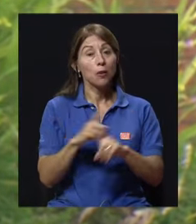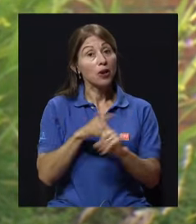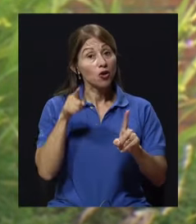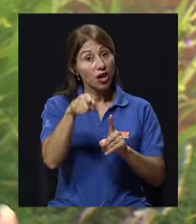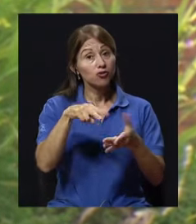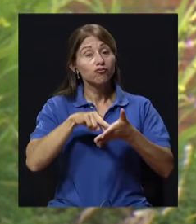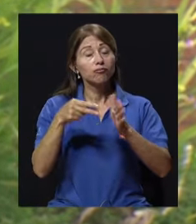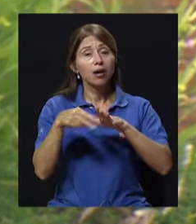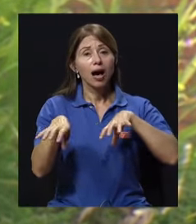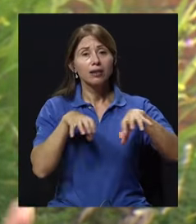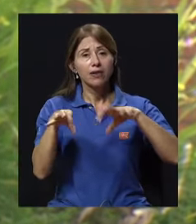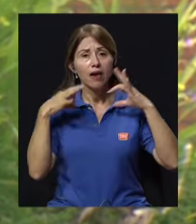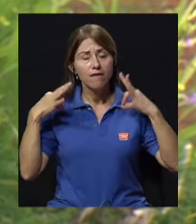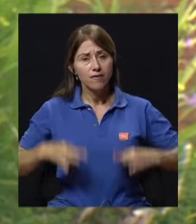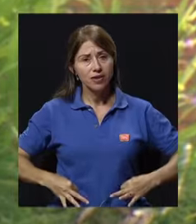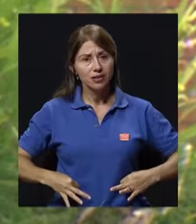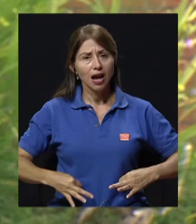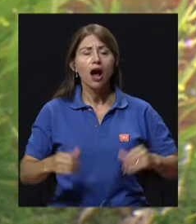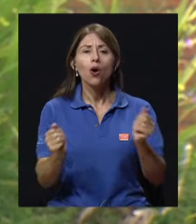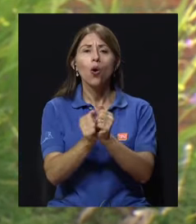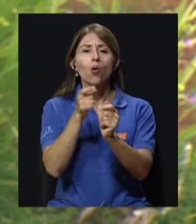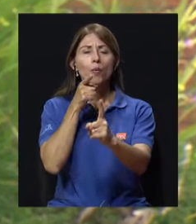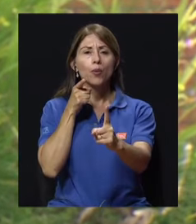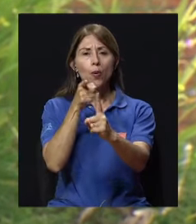física, ya va con un propósito.